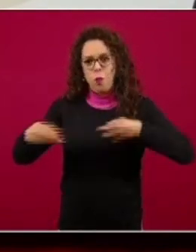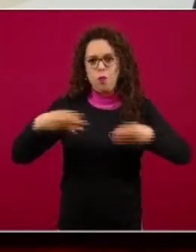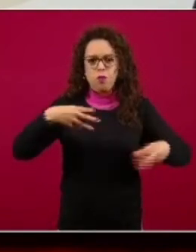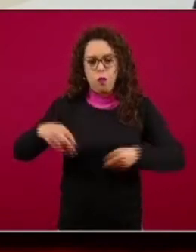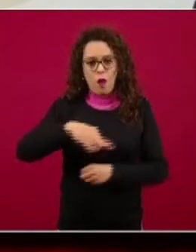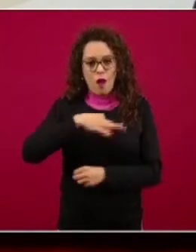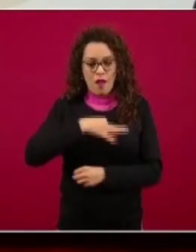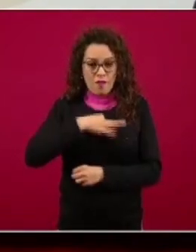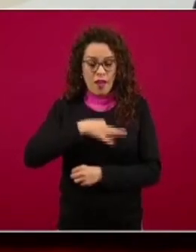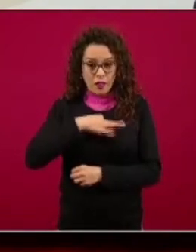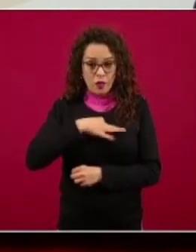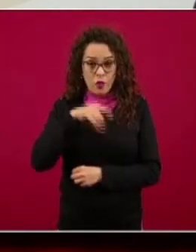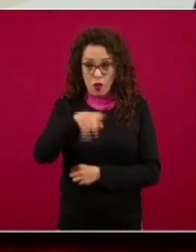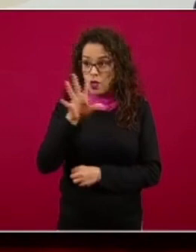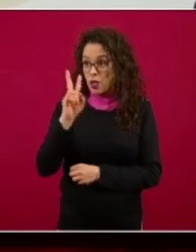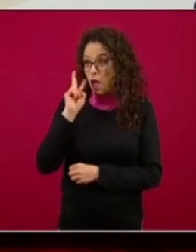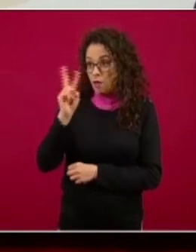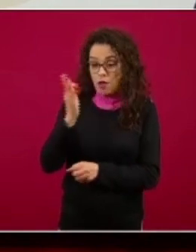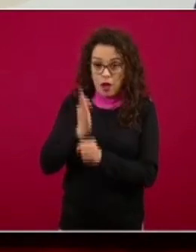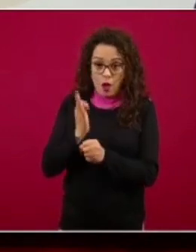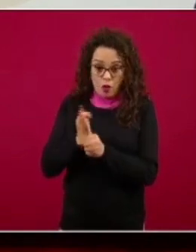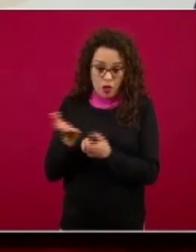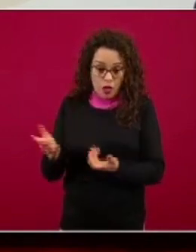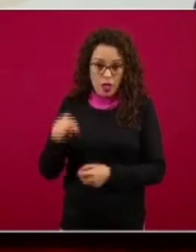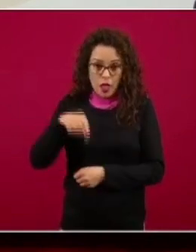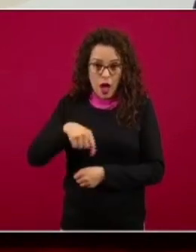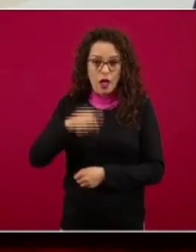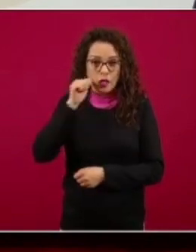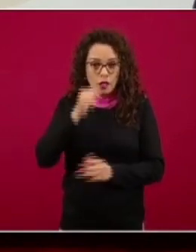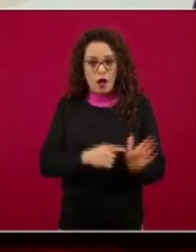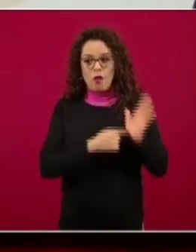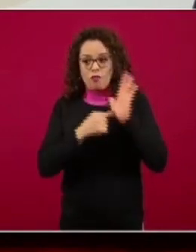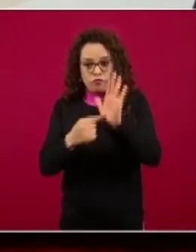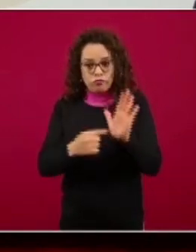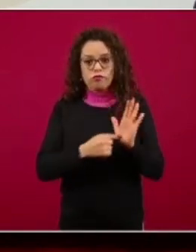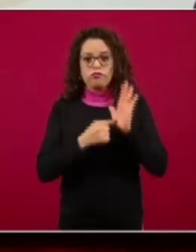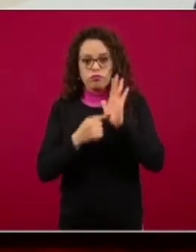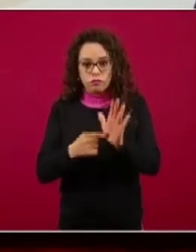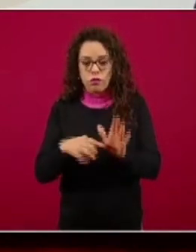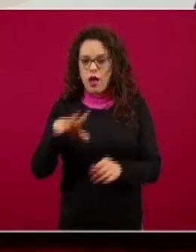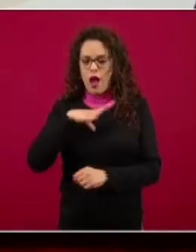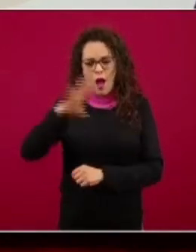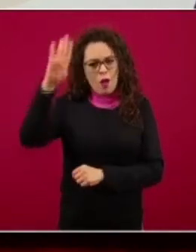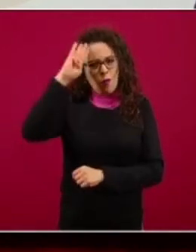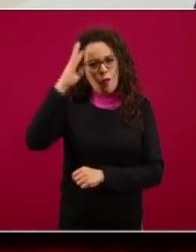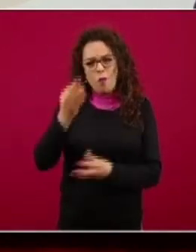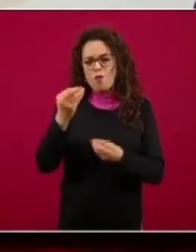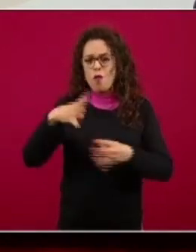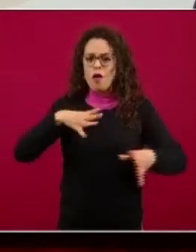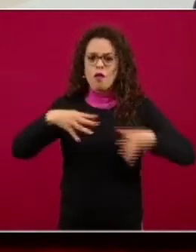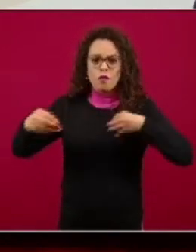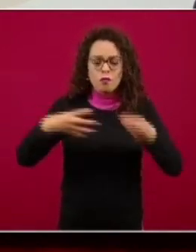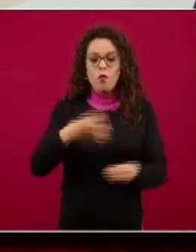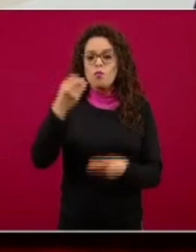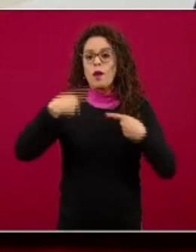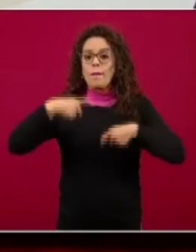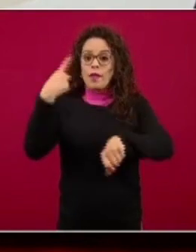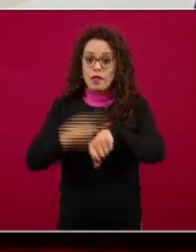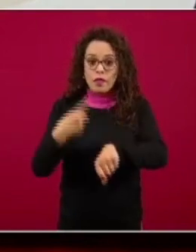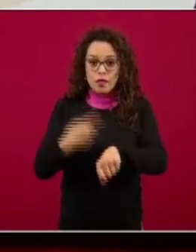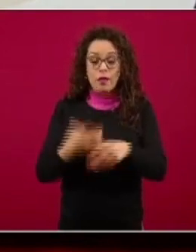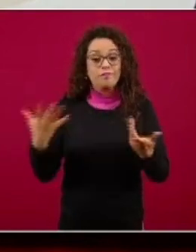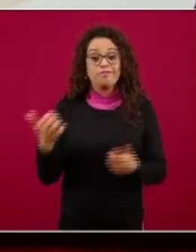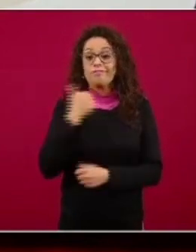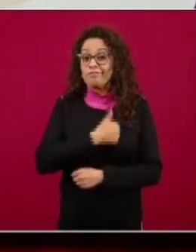ustedes lo han visto aquí, los números lo reflejan, hay más contagios, hay más enfermos, y desafortunadamente muchos de estos casos graves.